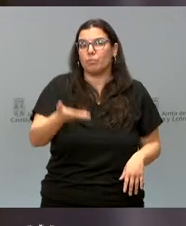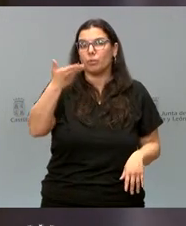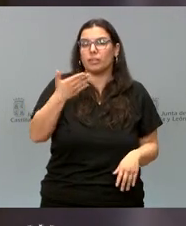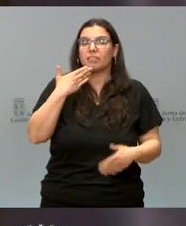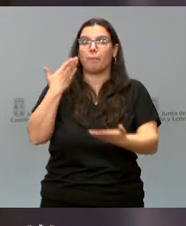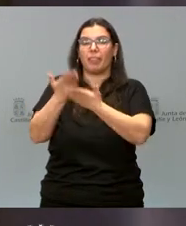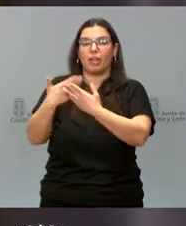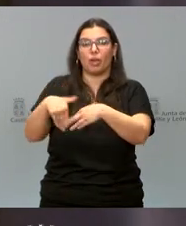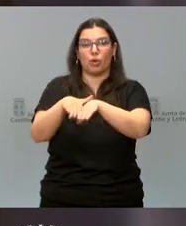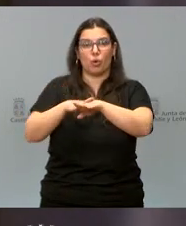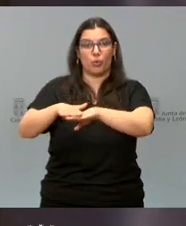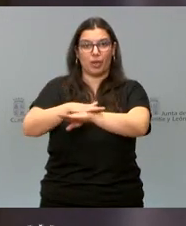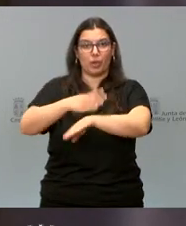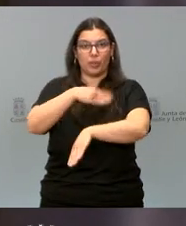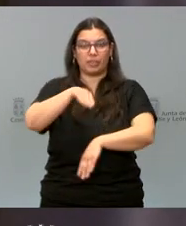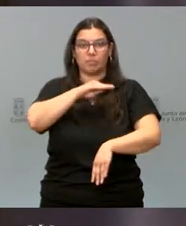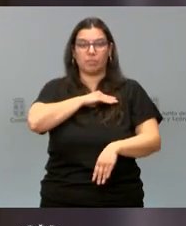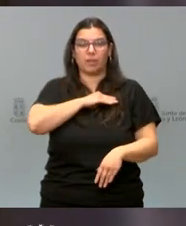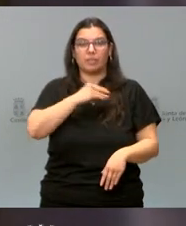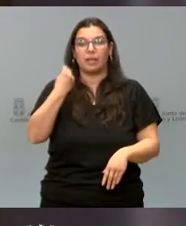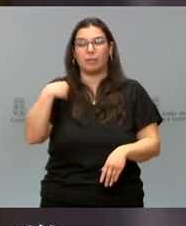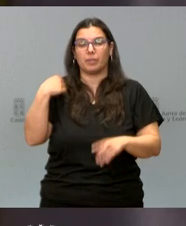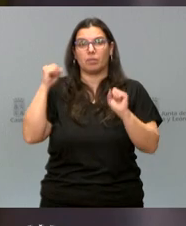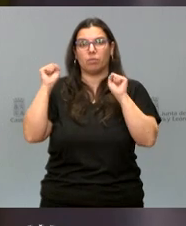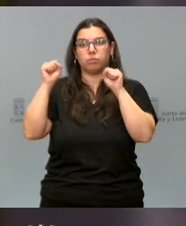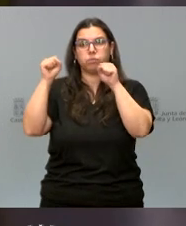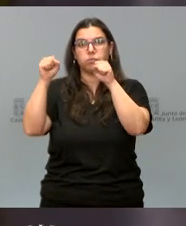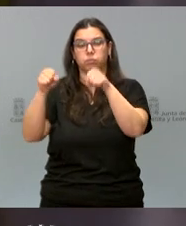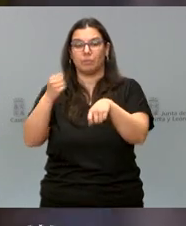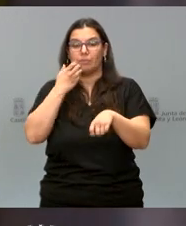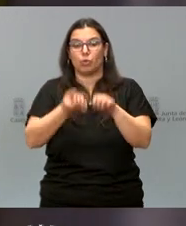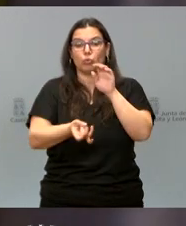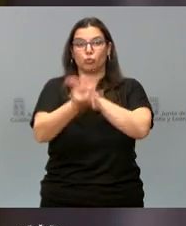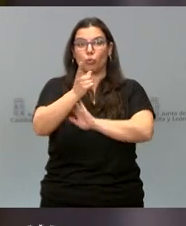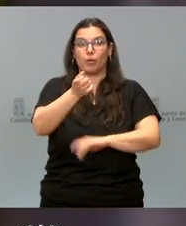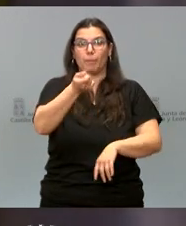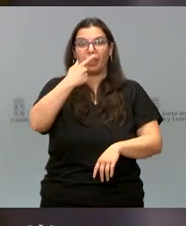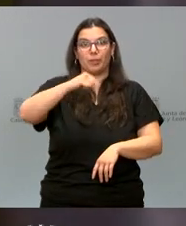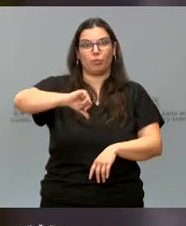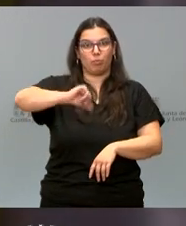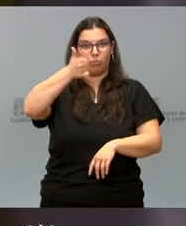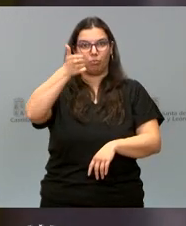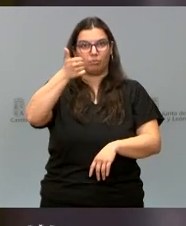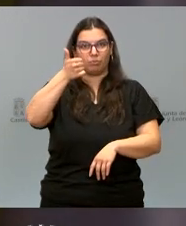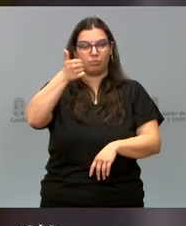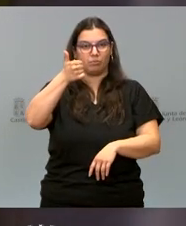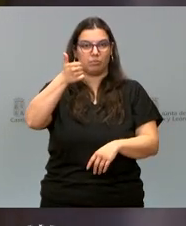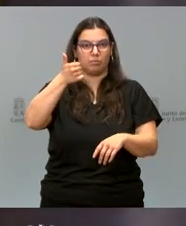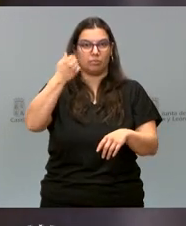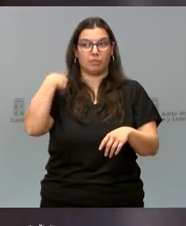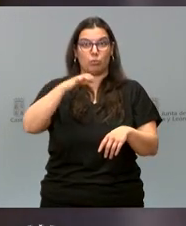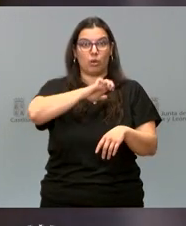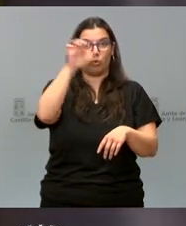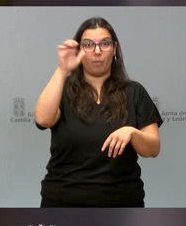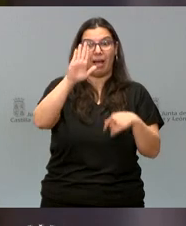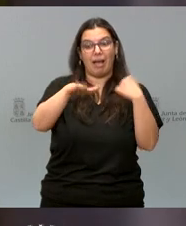Gobierno de la Nación que reduzca la tardanza desde que un nuevo medicamento se aprueba por Europa